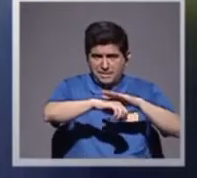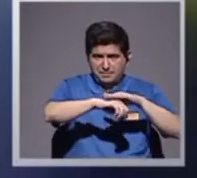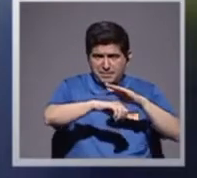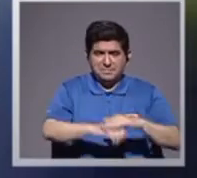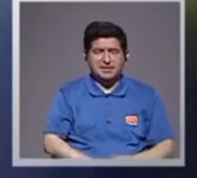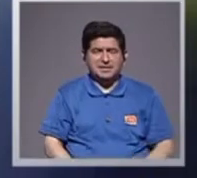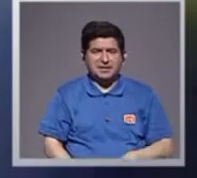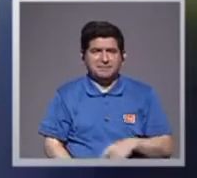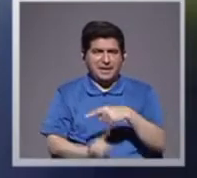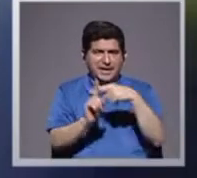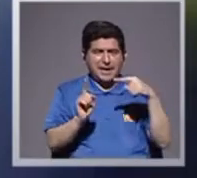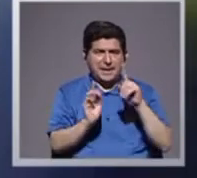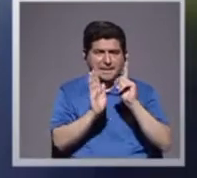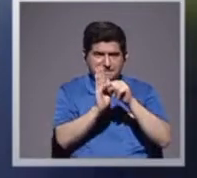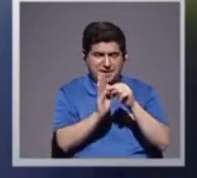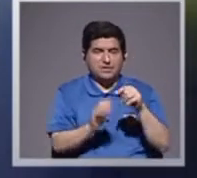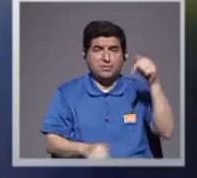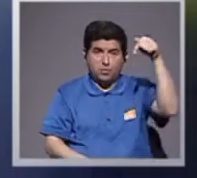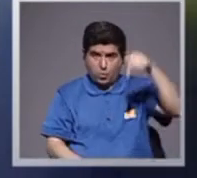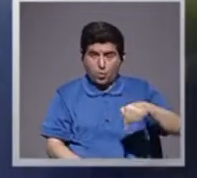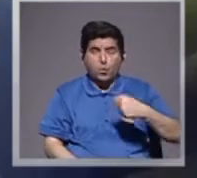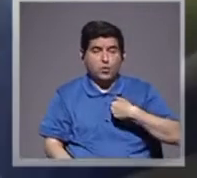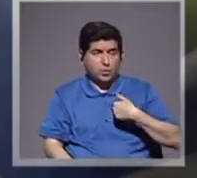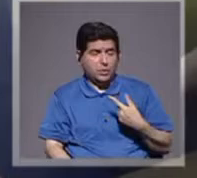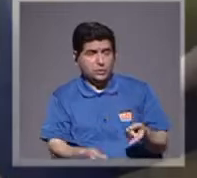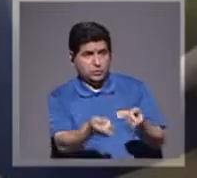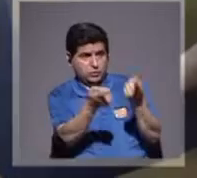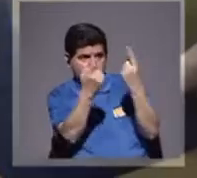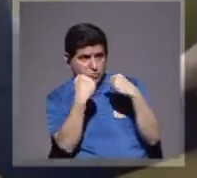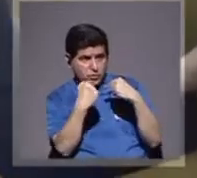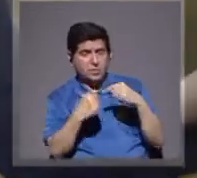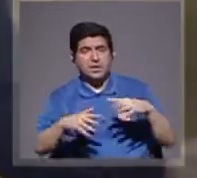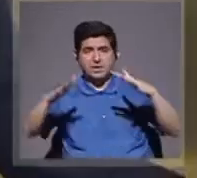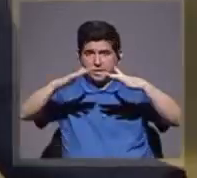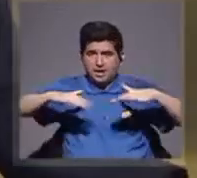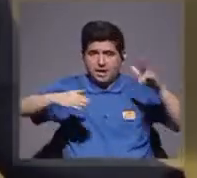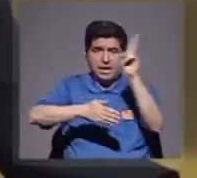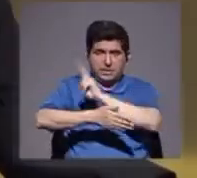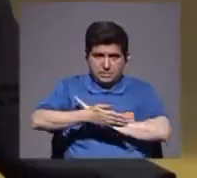robarme, medio minuto, y es que hoy, cuando venía, hacia el campus,